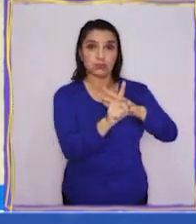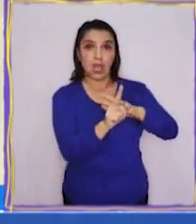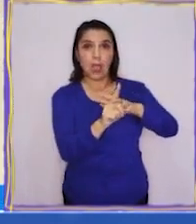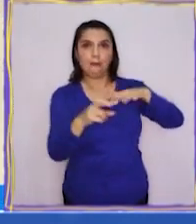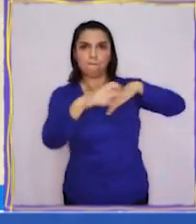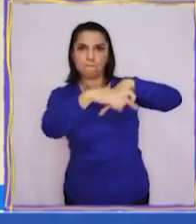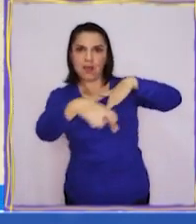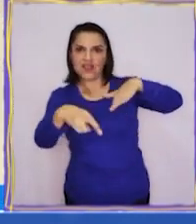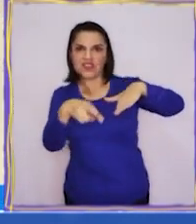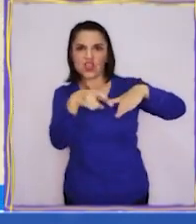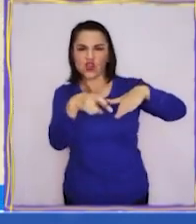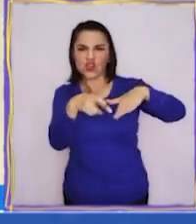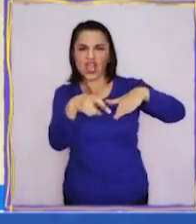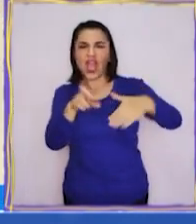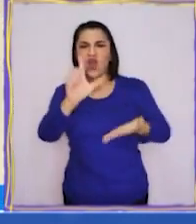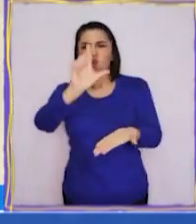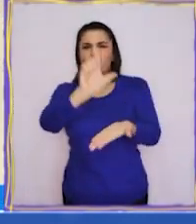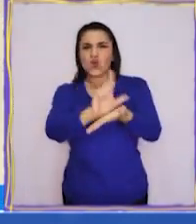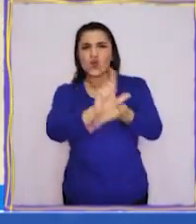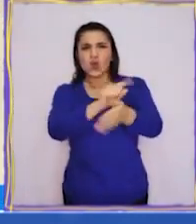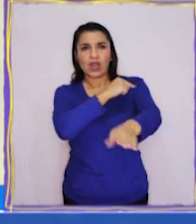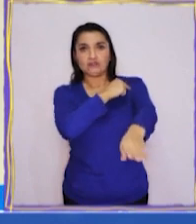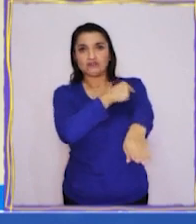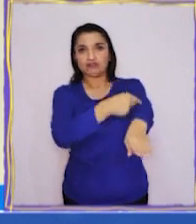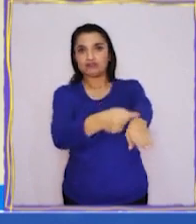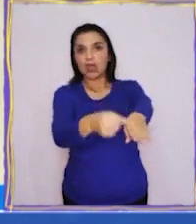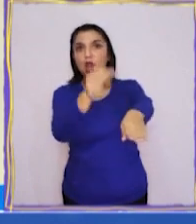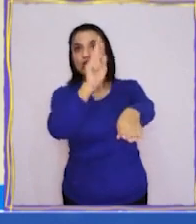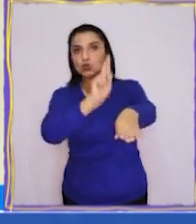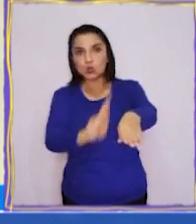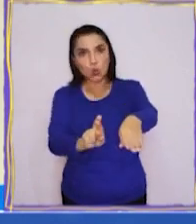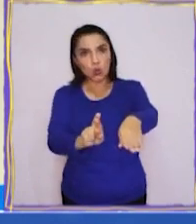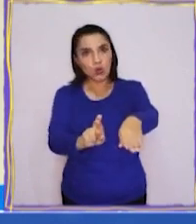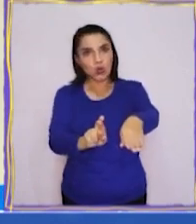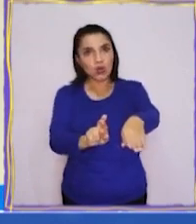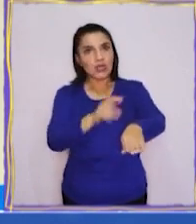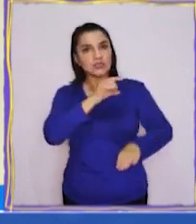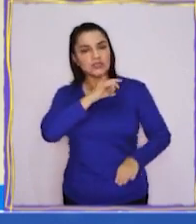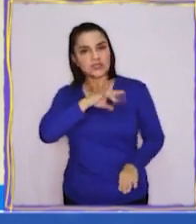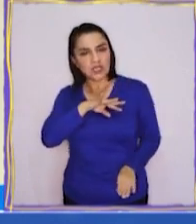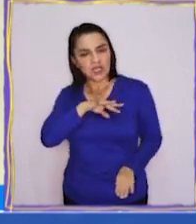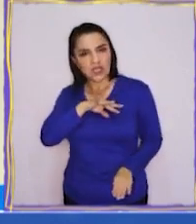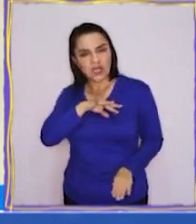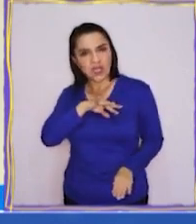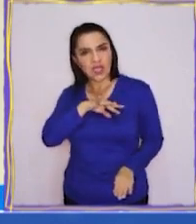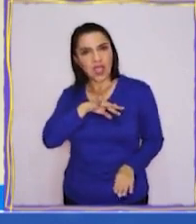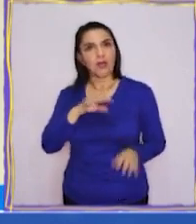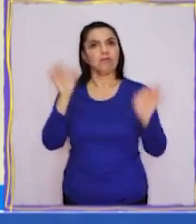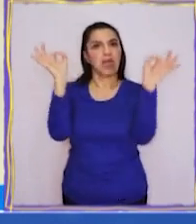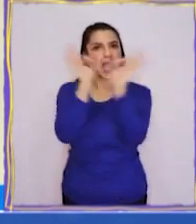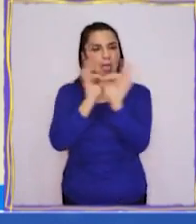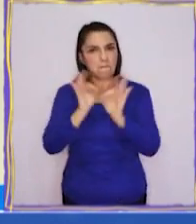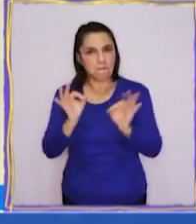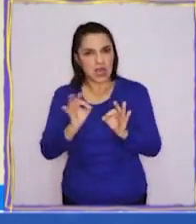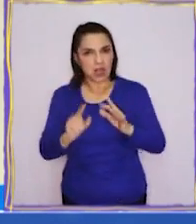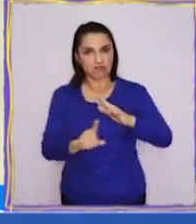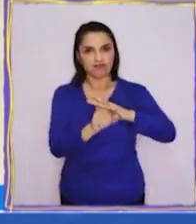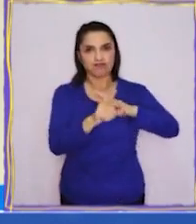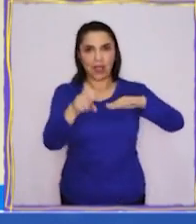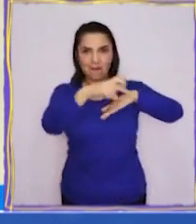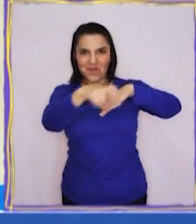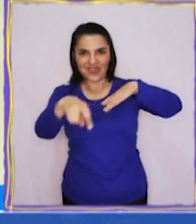esta historia trata sobre un lugar que está en el sur de nuestro país? Claro, habrá sobre cómo se creó la Patagonia.